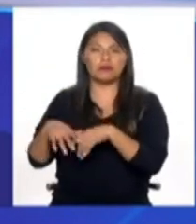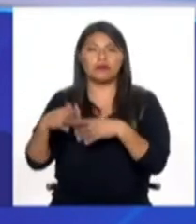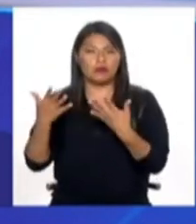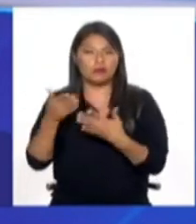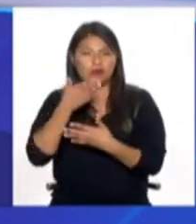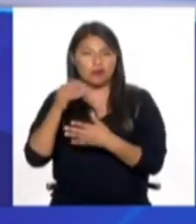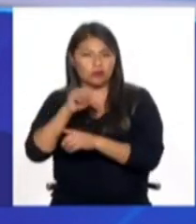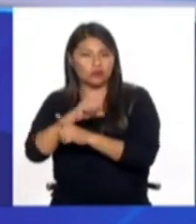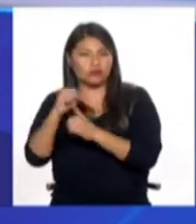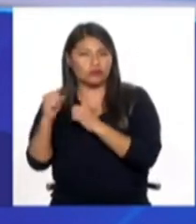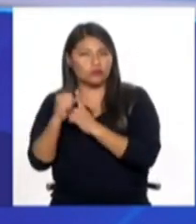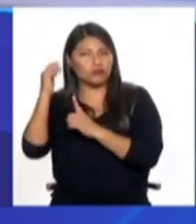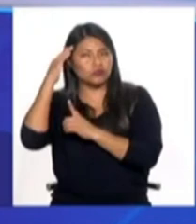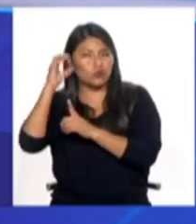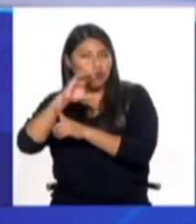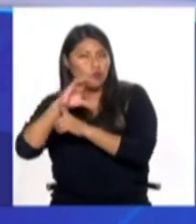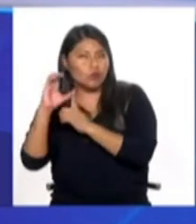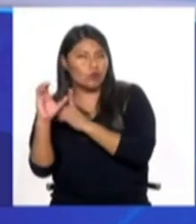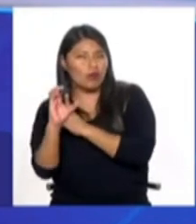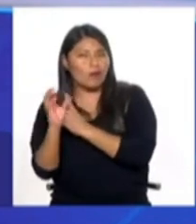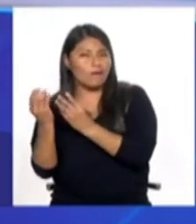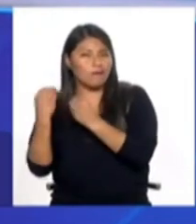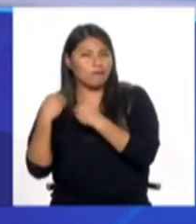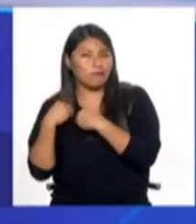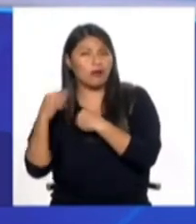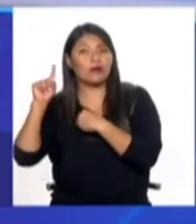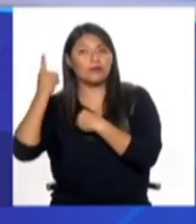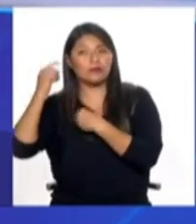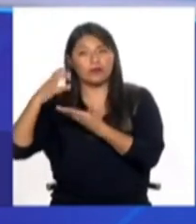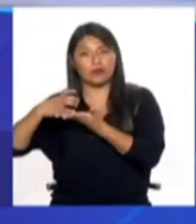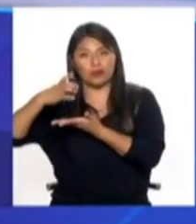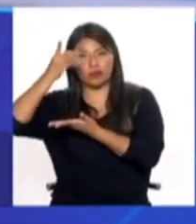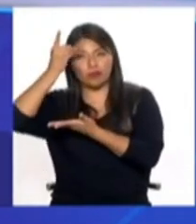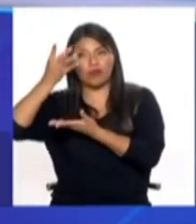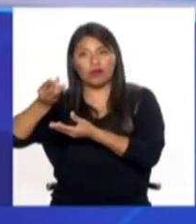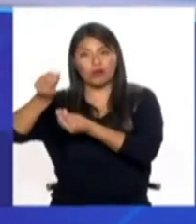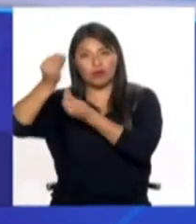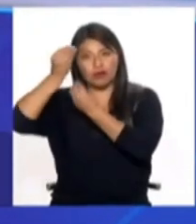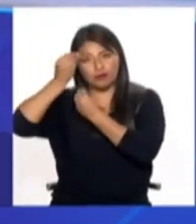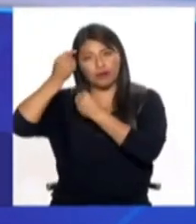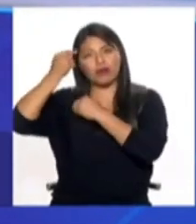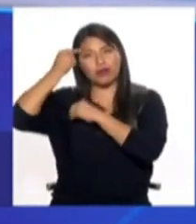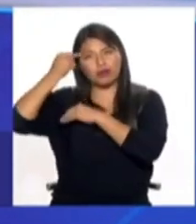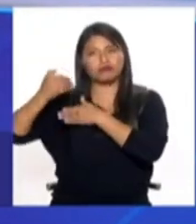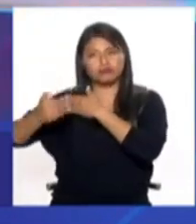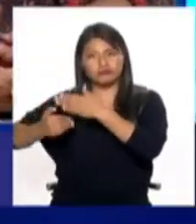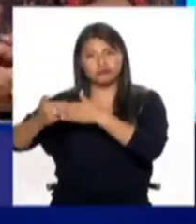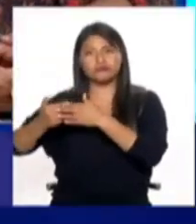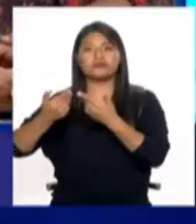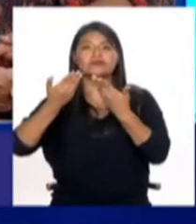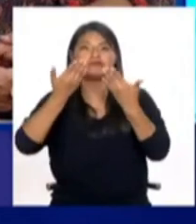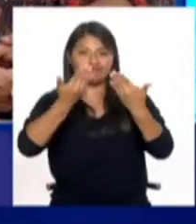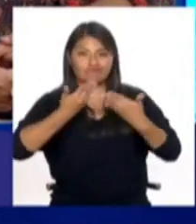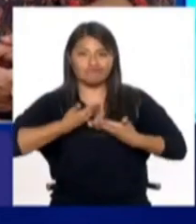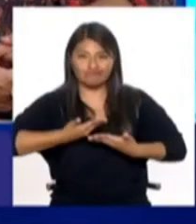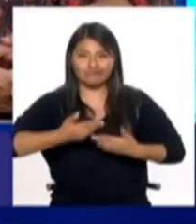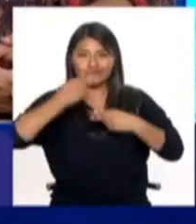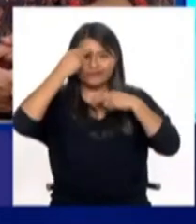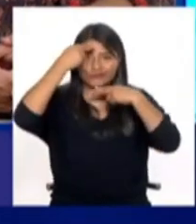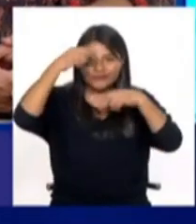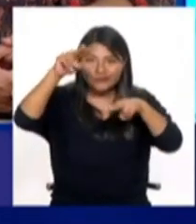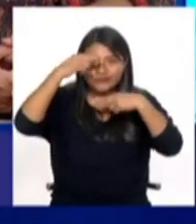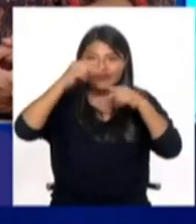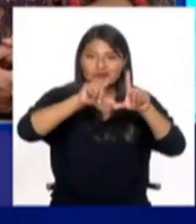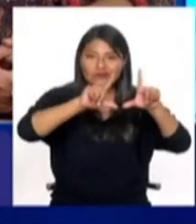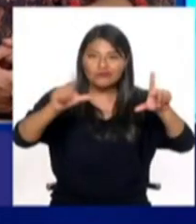a partir de la educación, pero también nosotros como medios de comunicación, como sociedad en